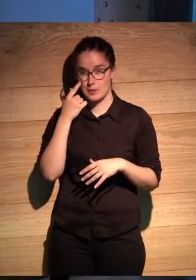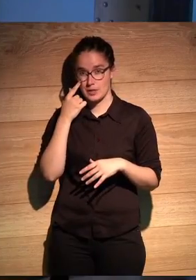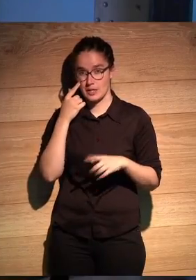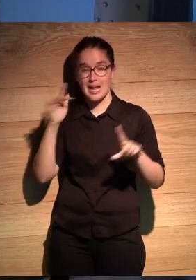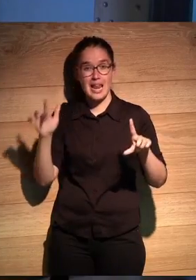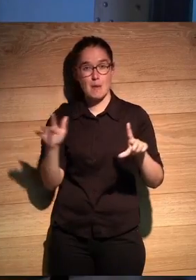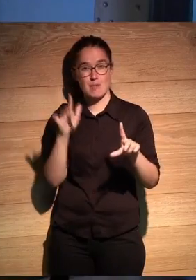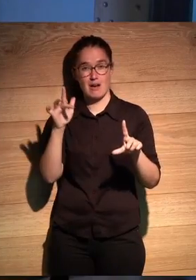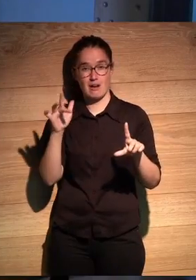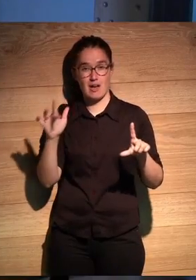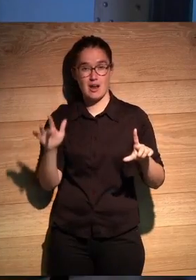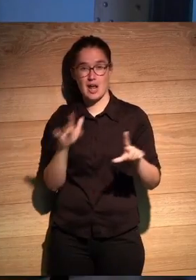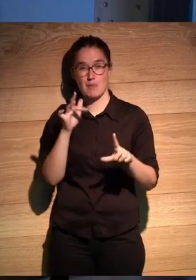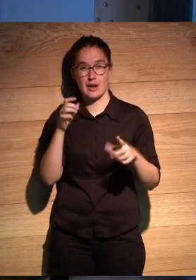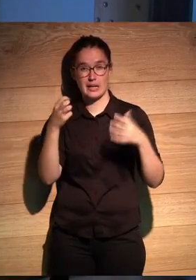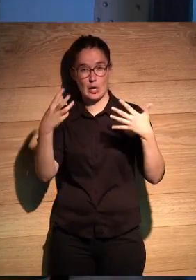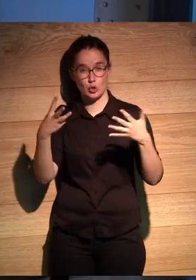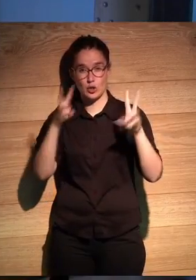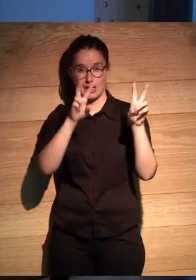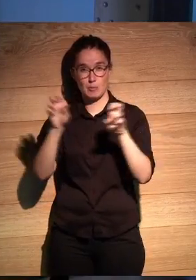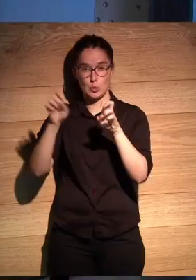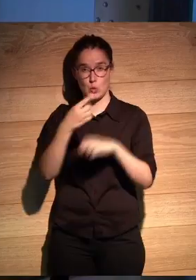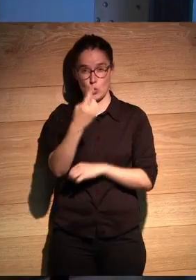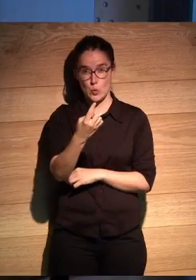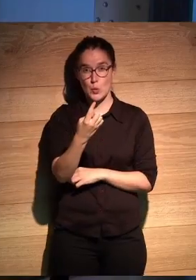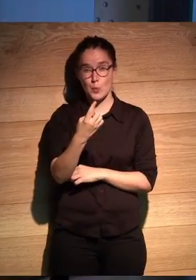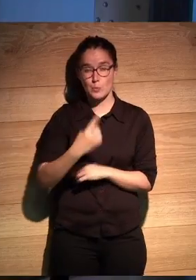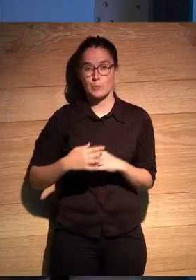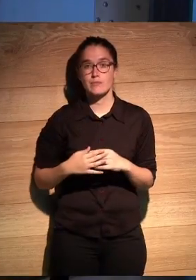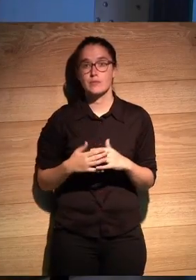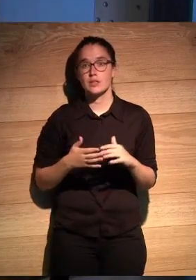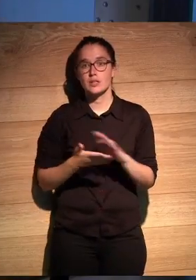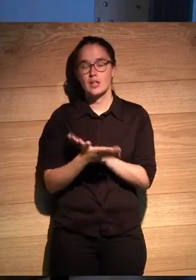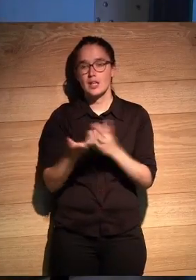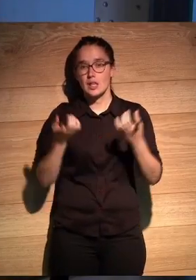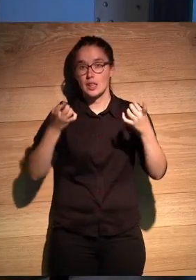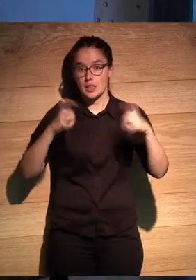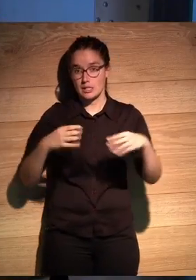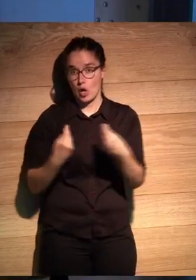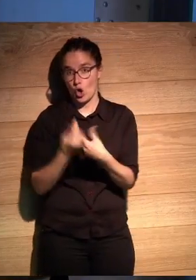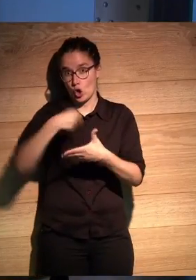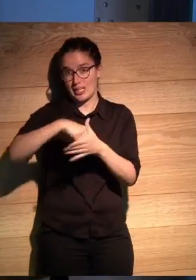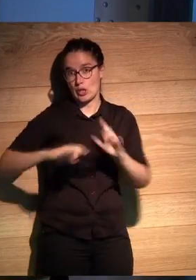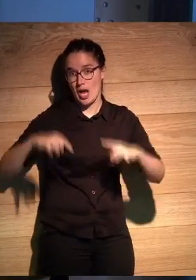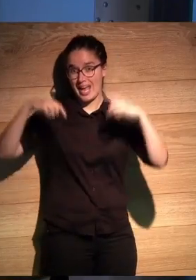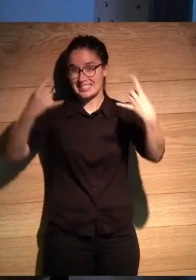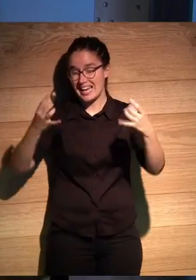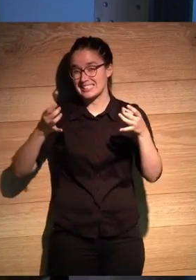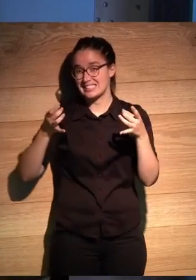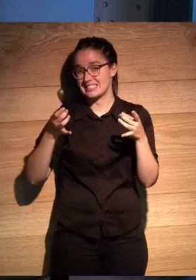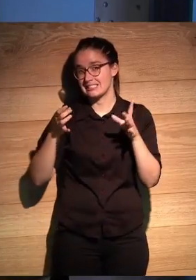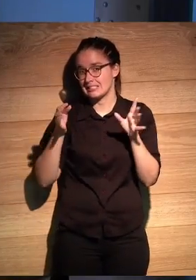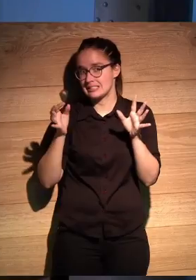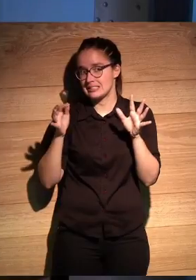el slide que sería la página número 8 del capítulo número 1 que es cita con contenido extra es exactamente